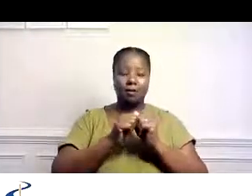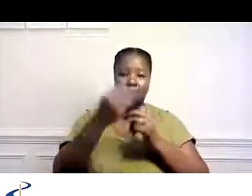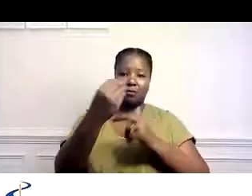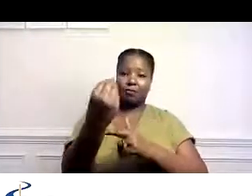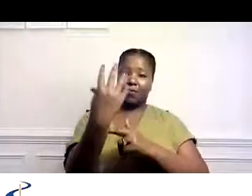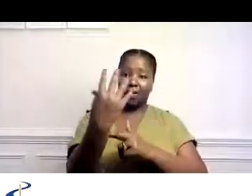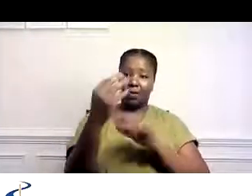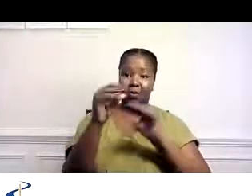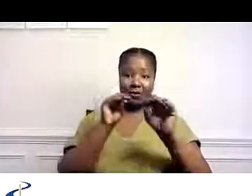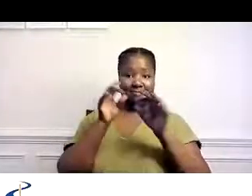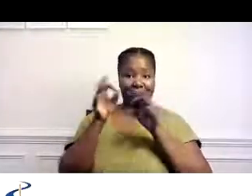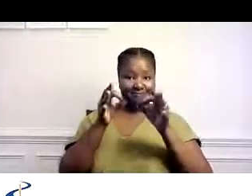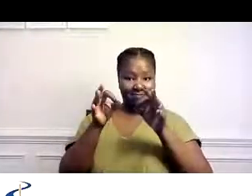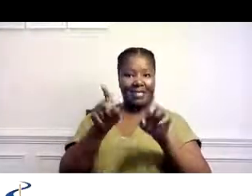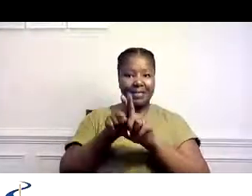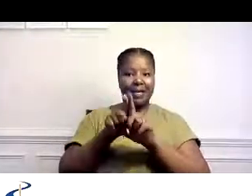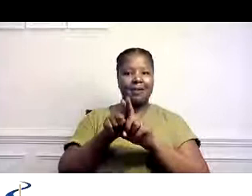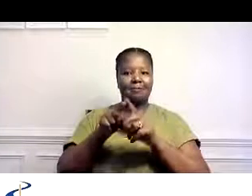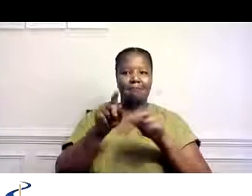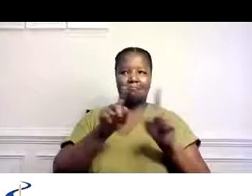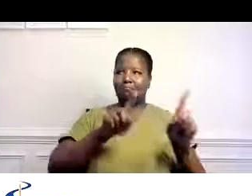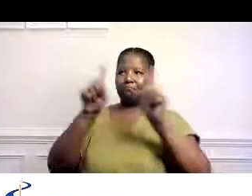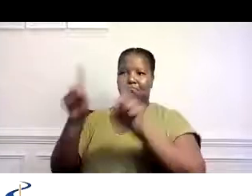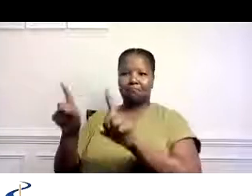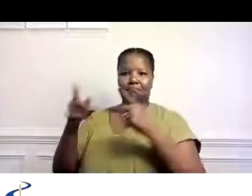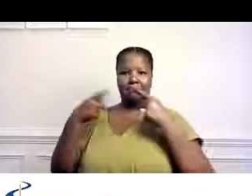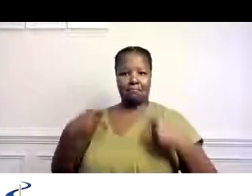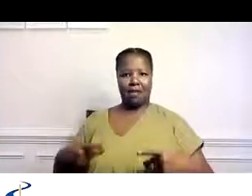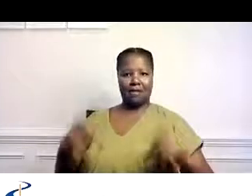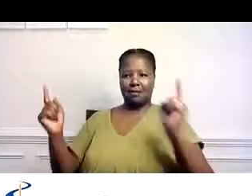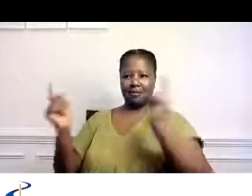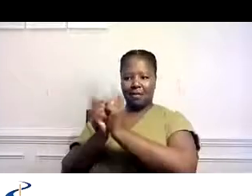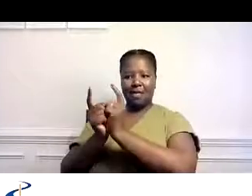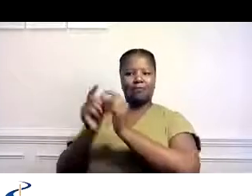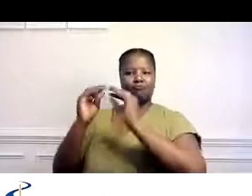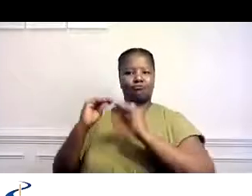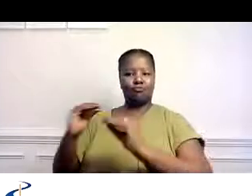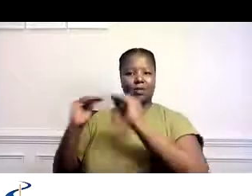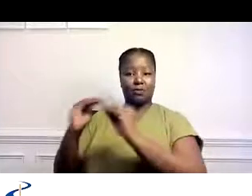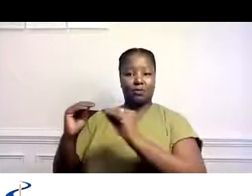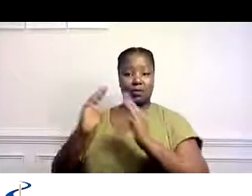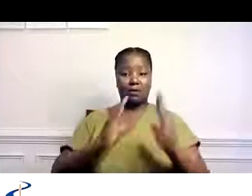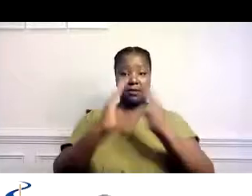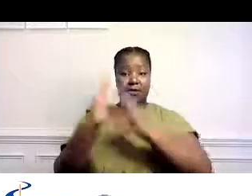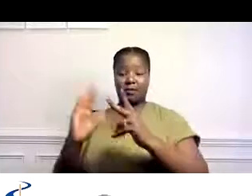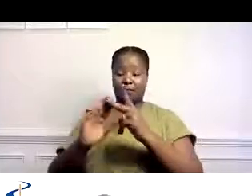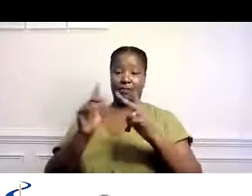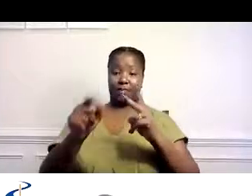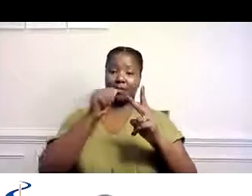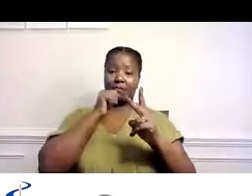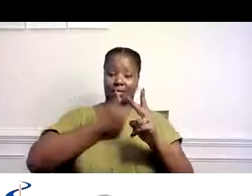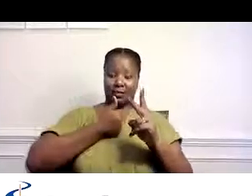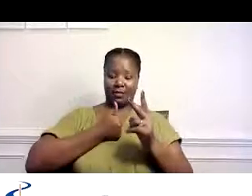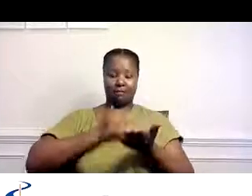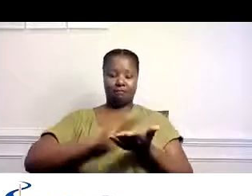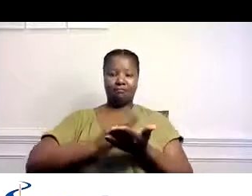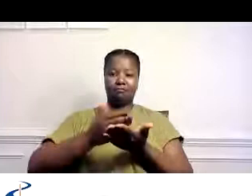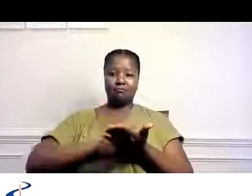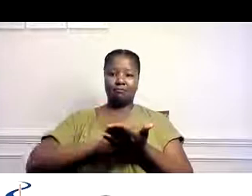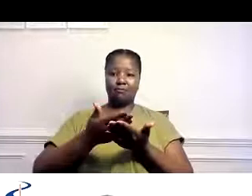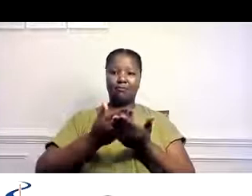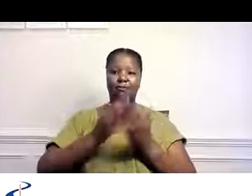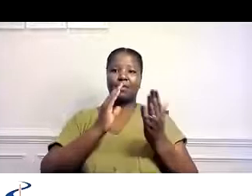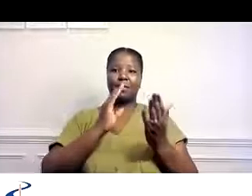instrucción por clases remotas y también clases en persona. Otra persona a quien servimos es una persona